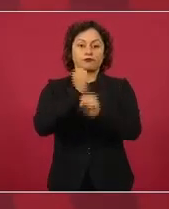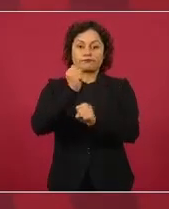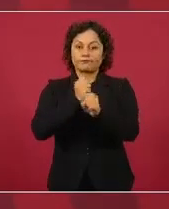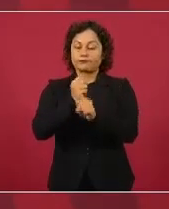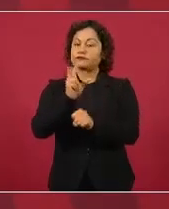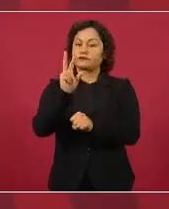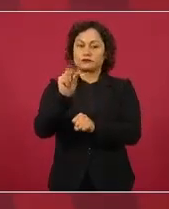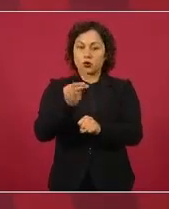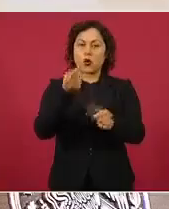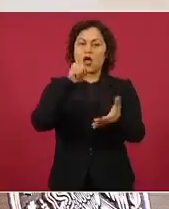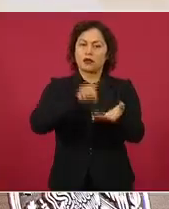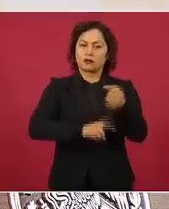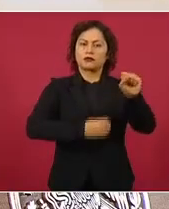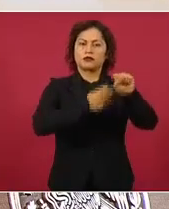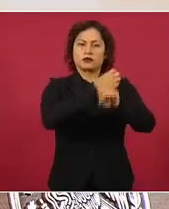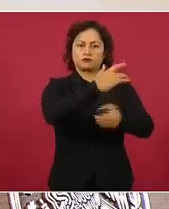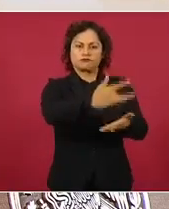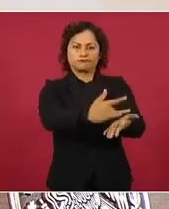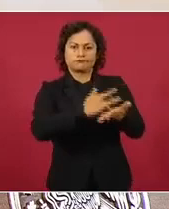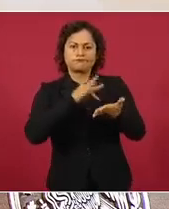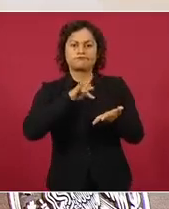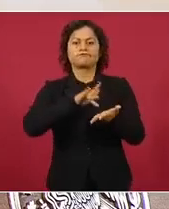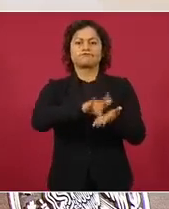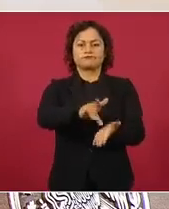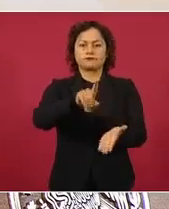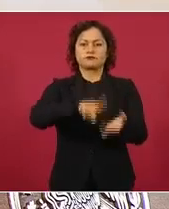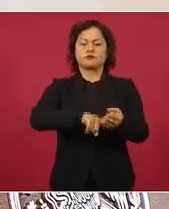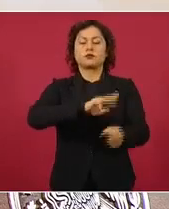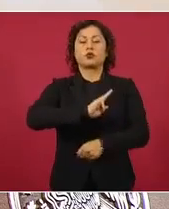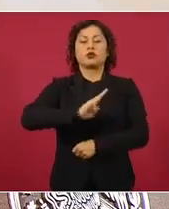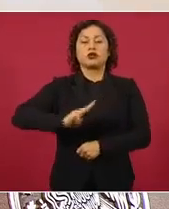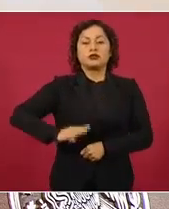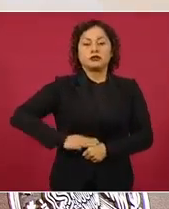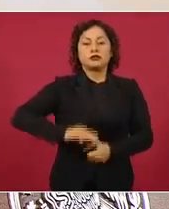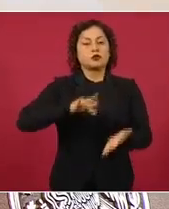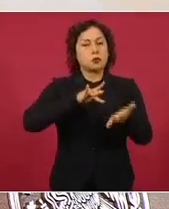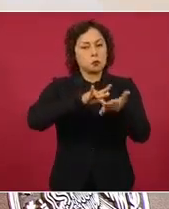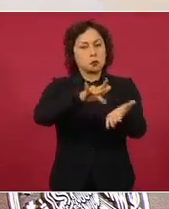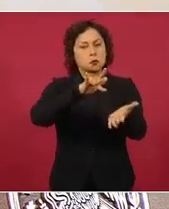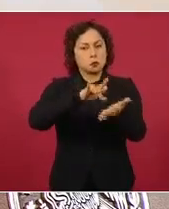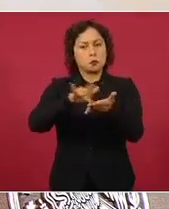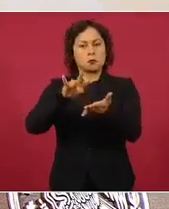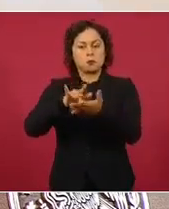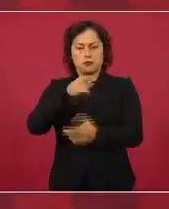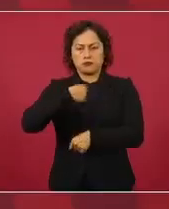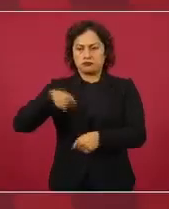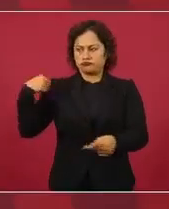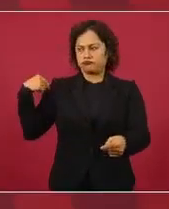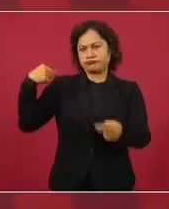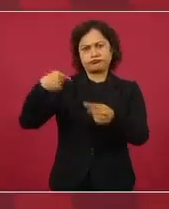estados, de los municipios, y eso es lo que estamos haciendo.